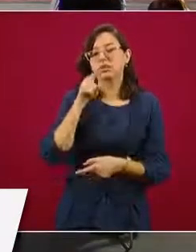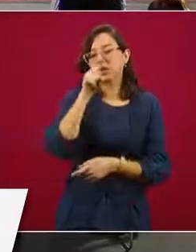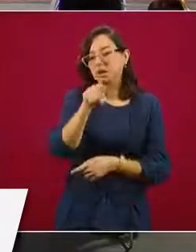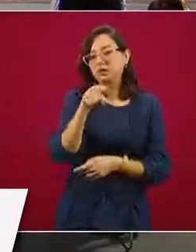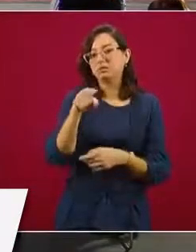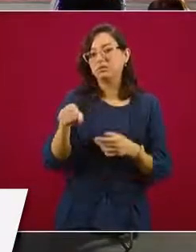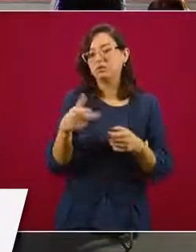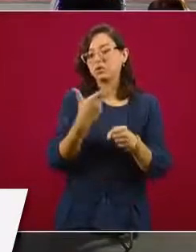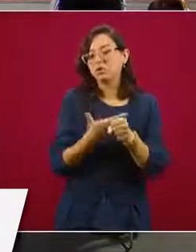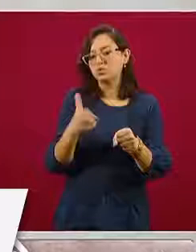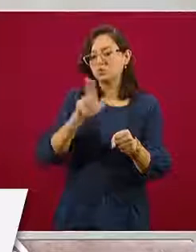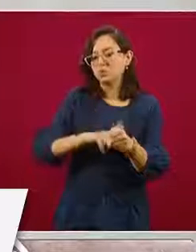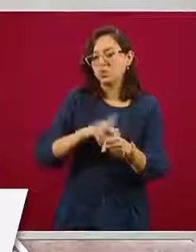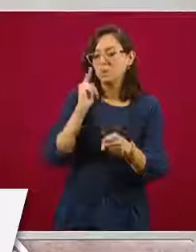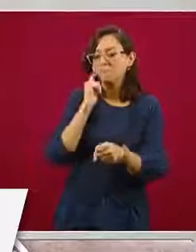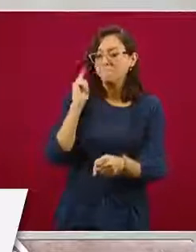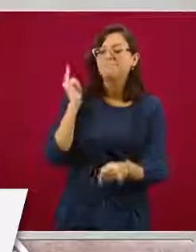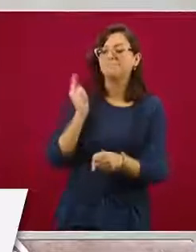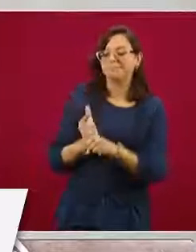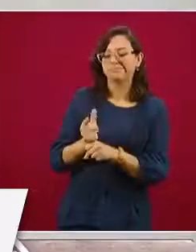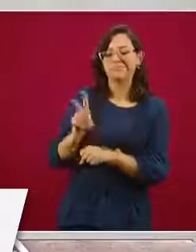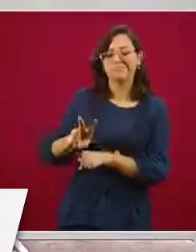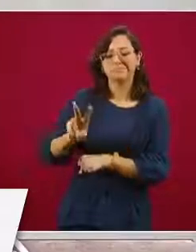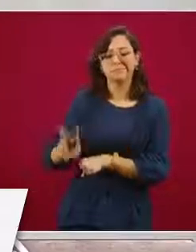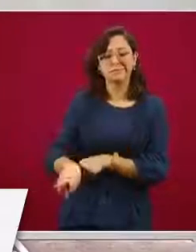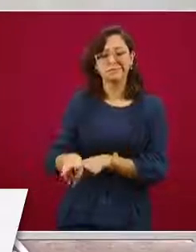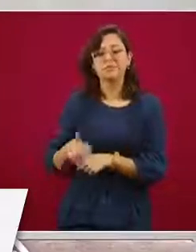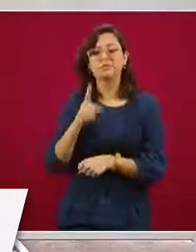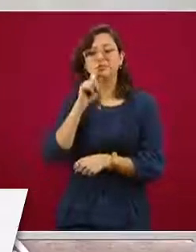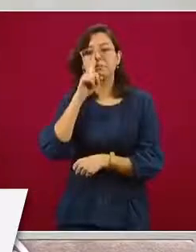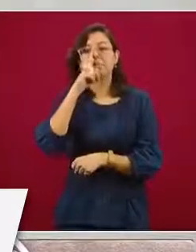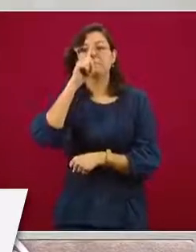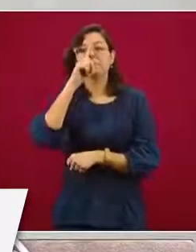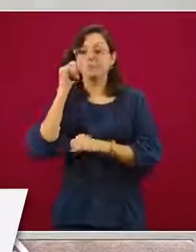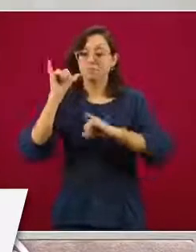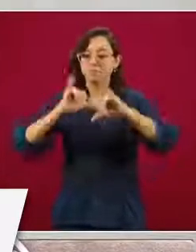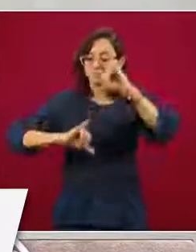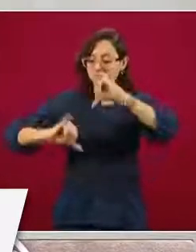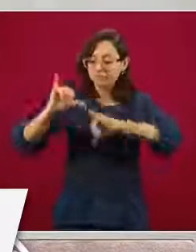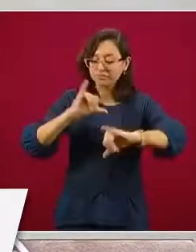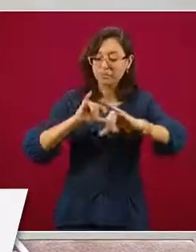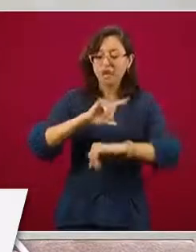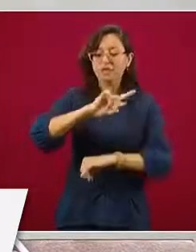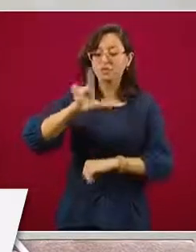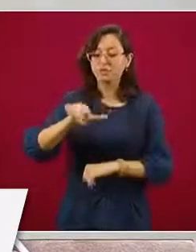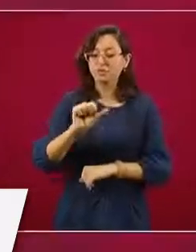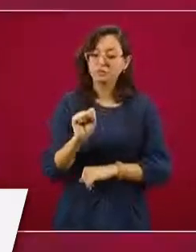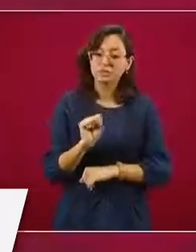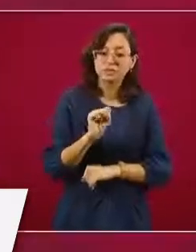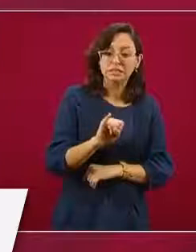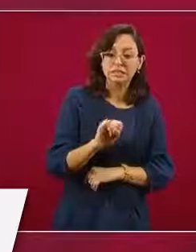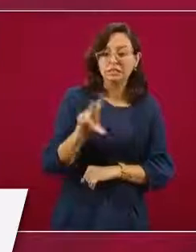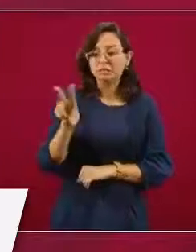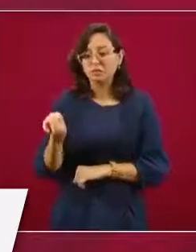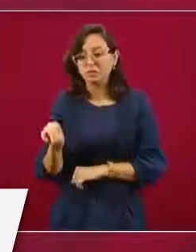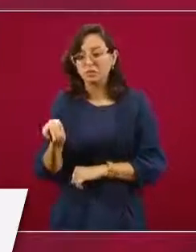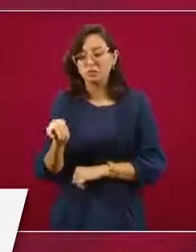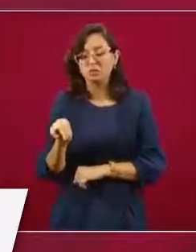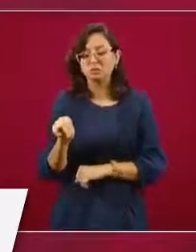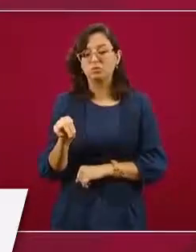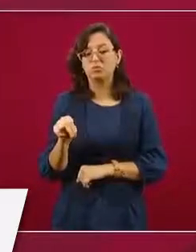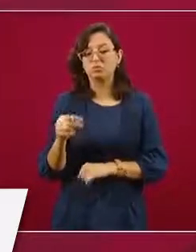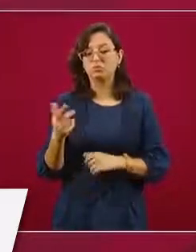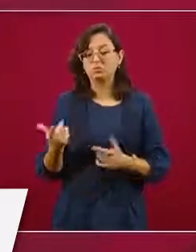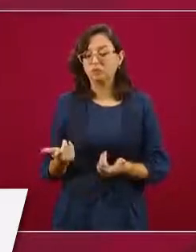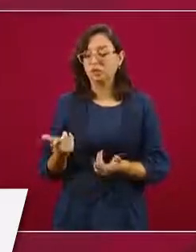de salud se le detecta, se toman muestras para su confirmación por laboratorio si se trata de un caso